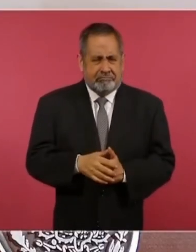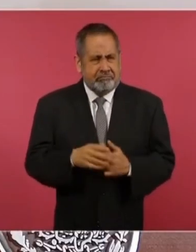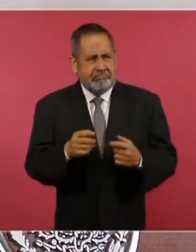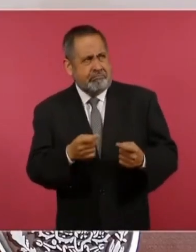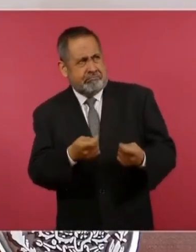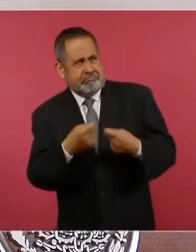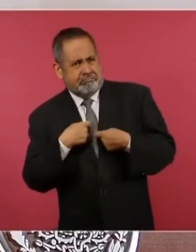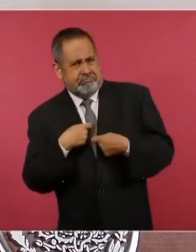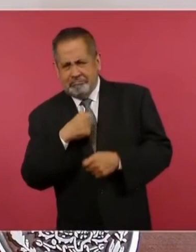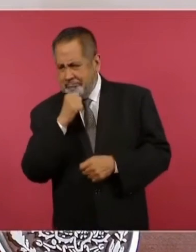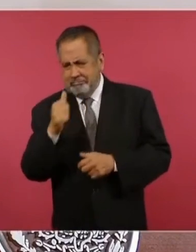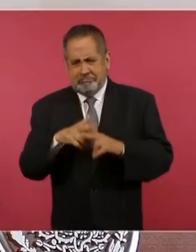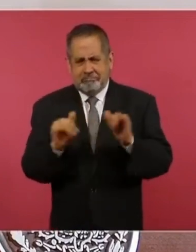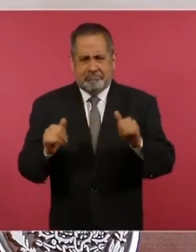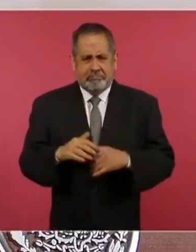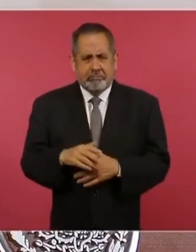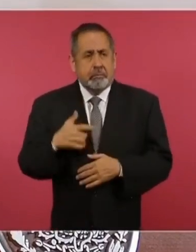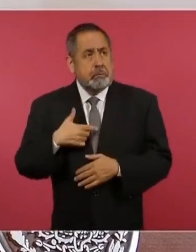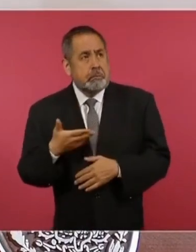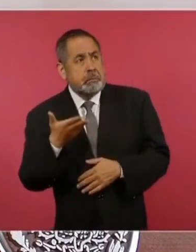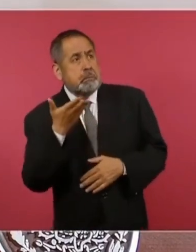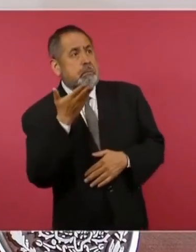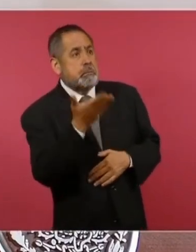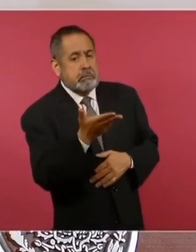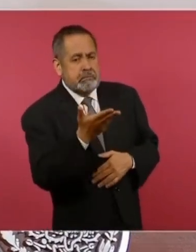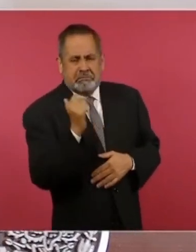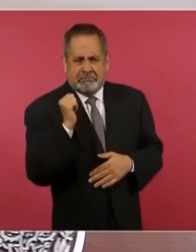no hemos pedido